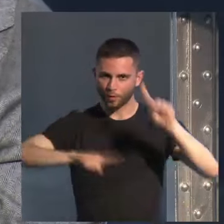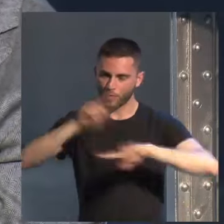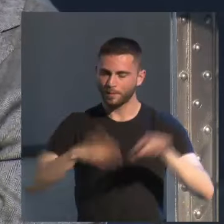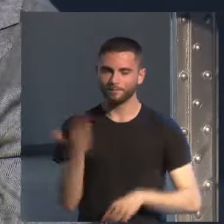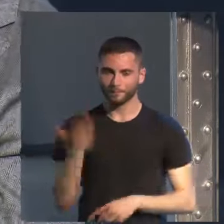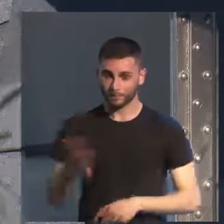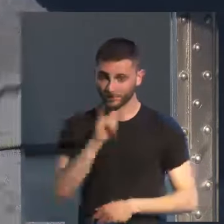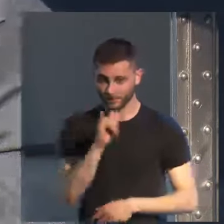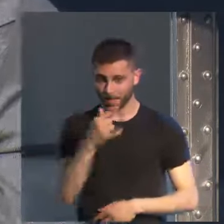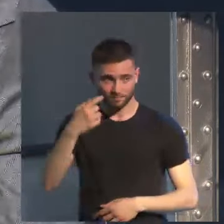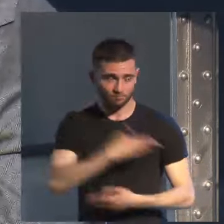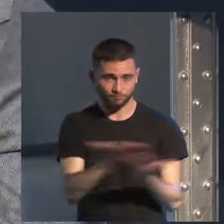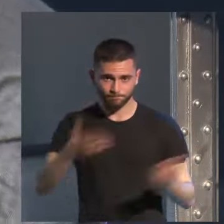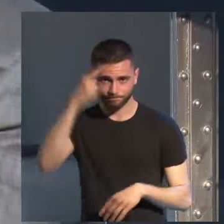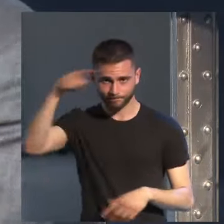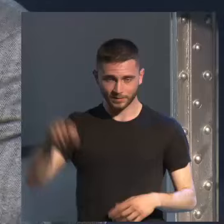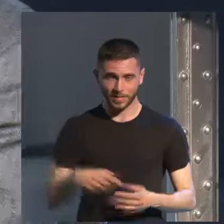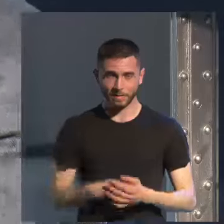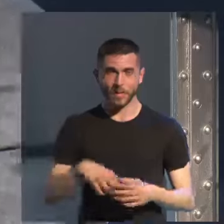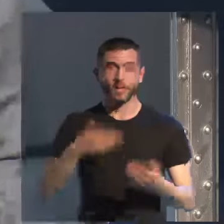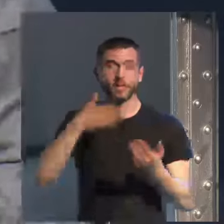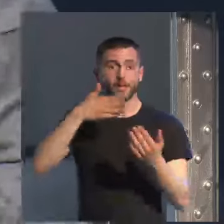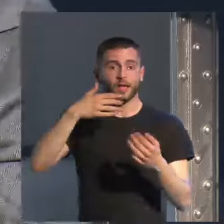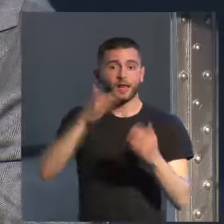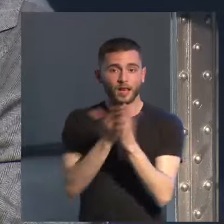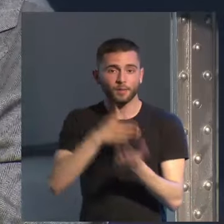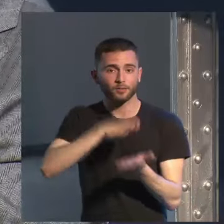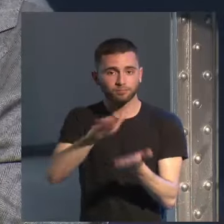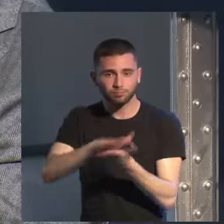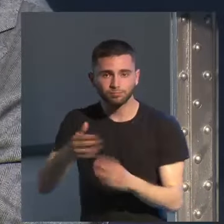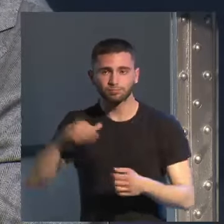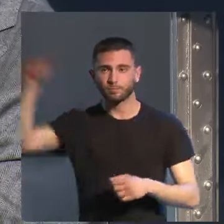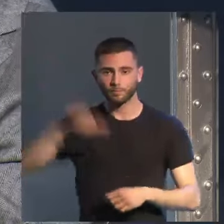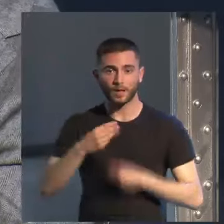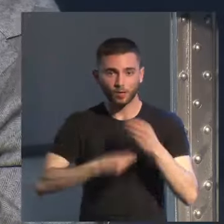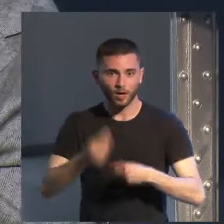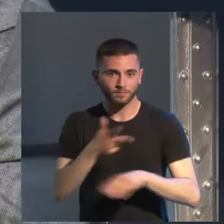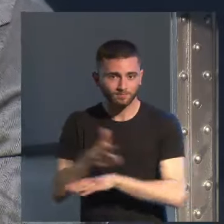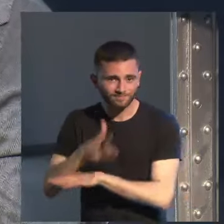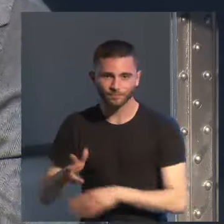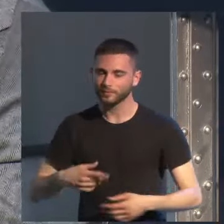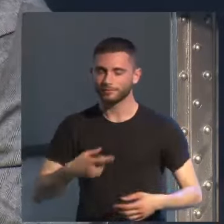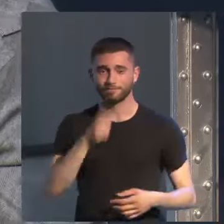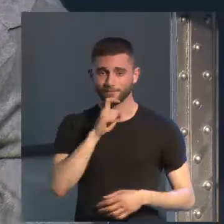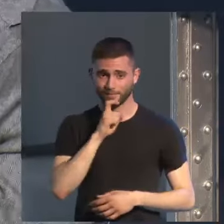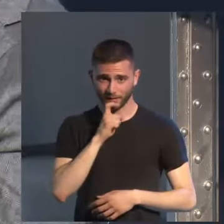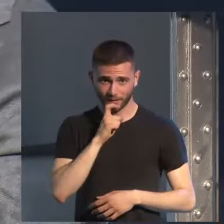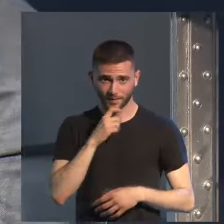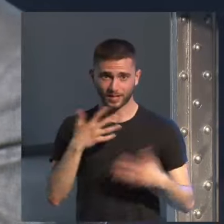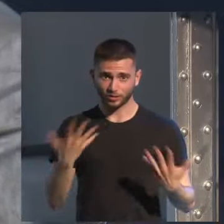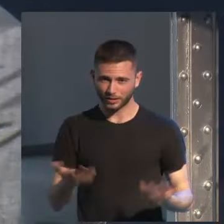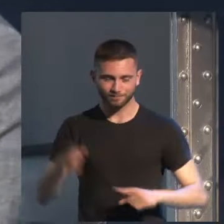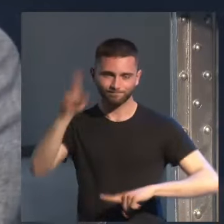el mundo lo conoce para publicar libros para hacer películas y hay una enorme